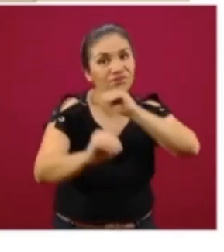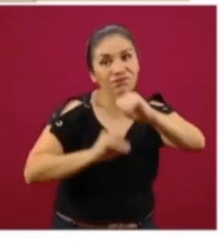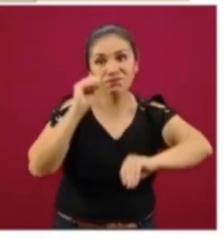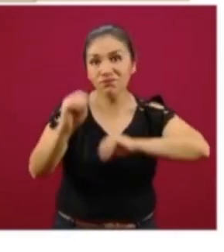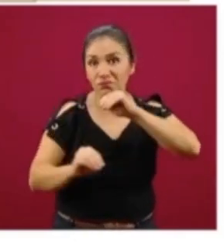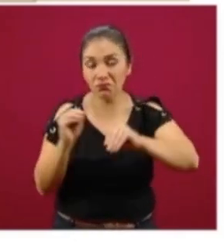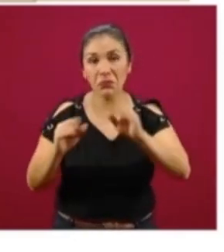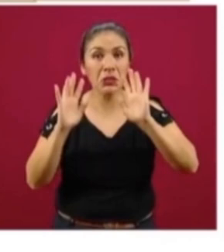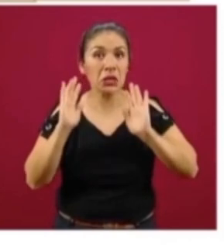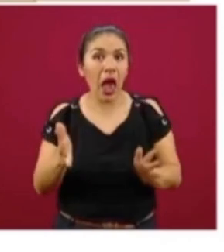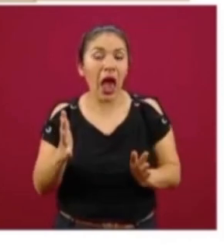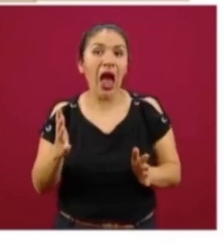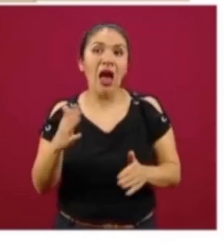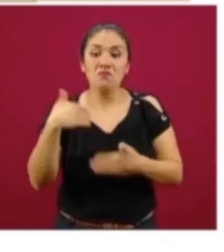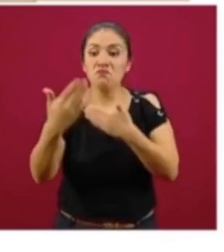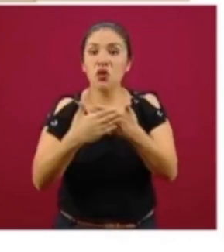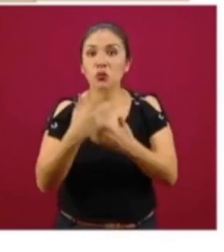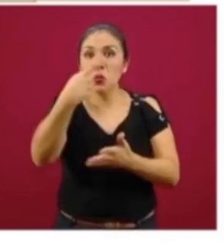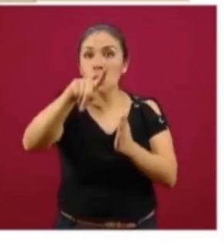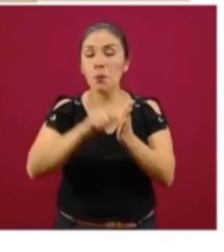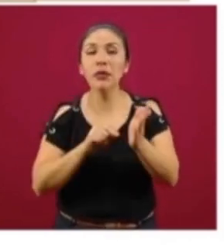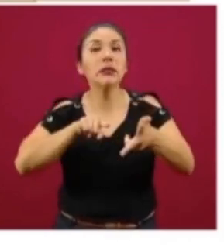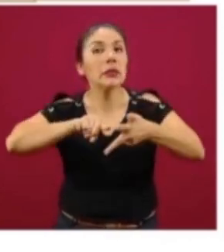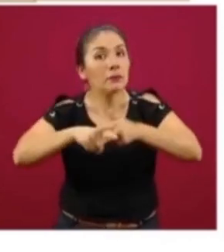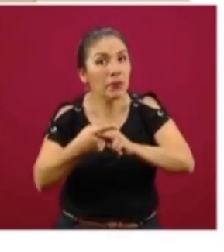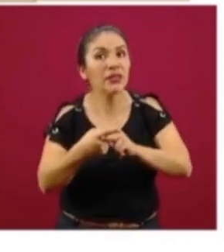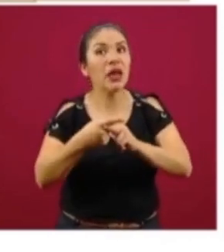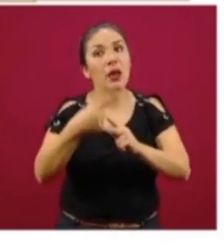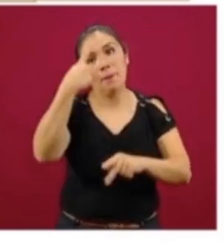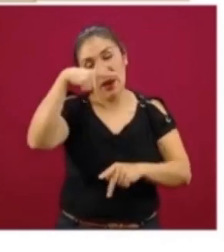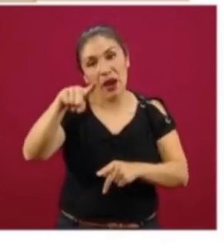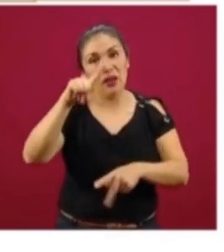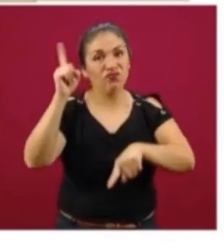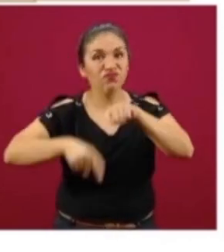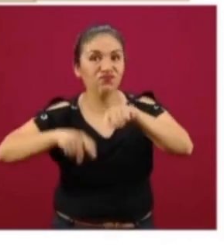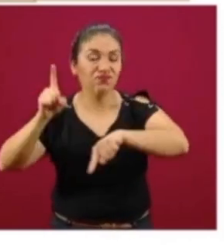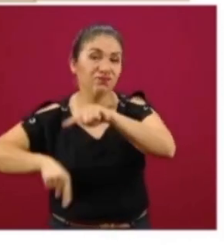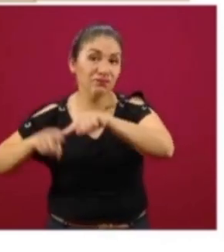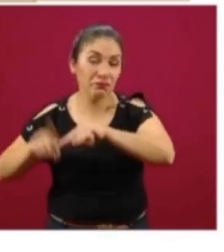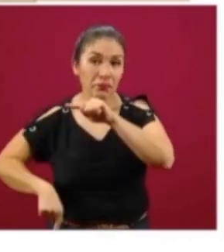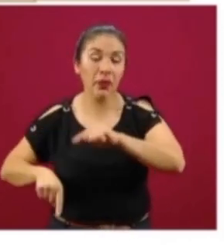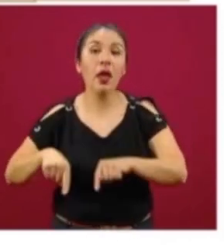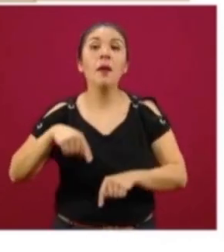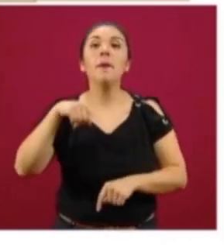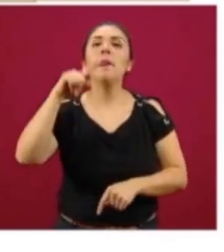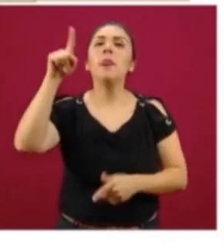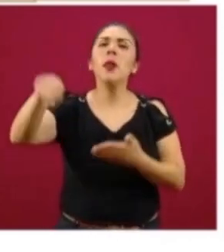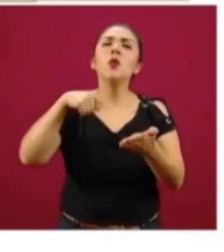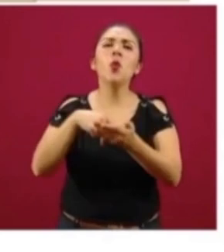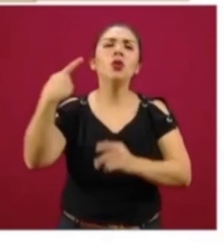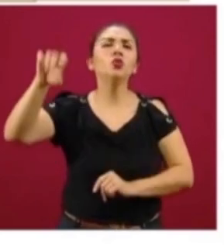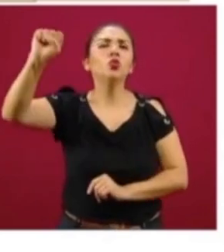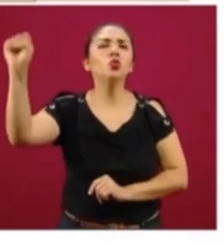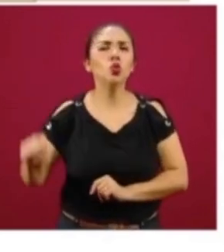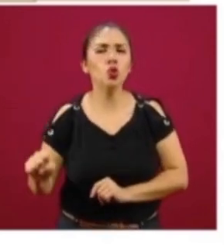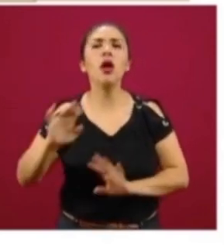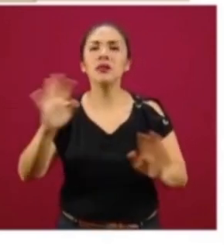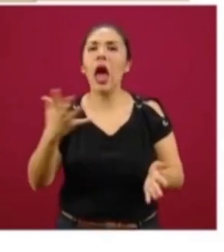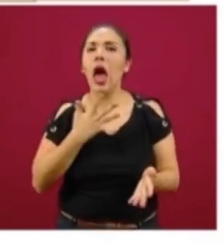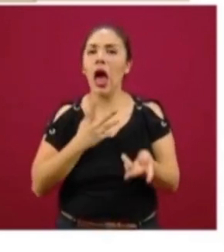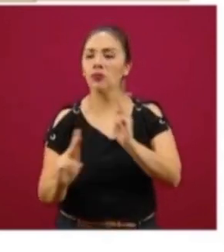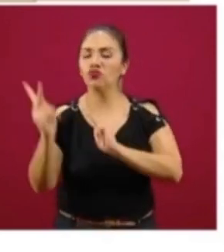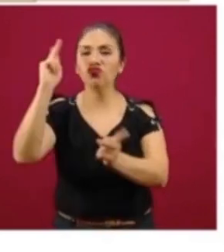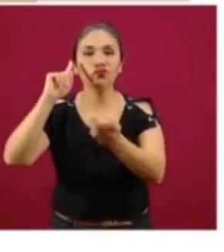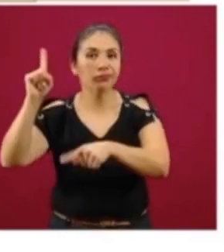en el próximo mes empezamos a retirar y ya en la zona del sureste ya estamos retirando la